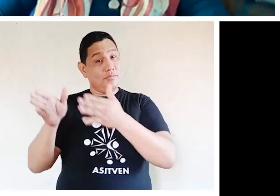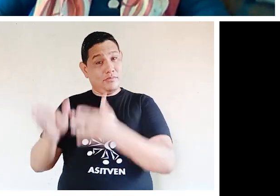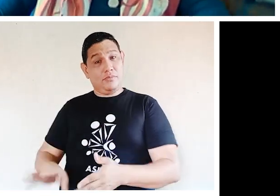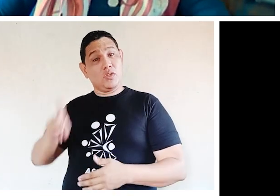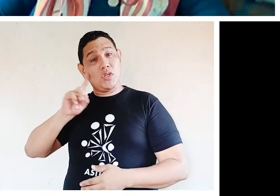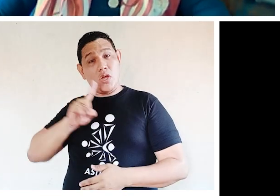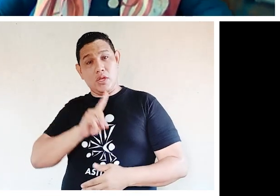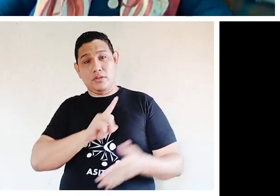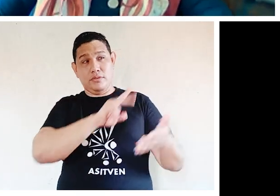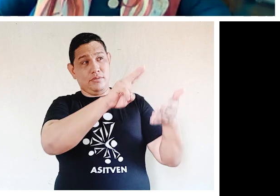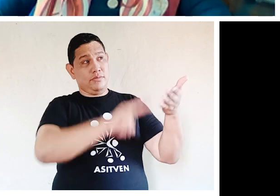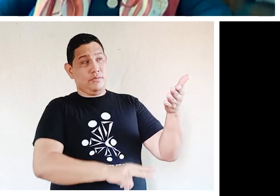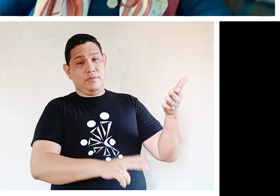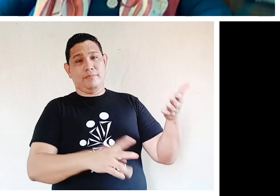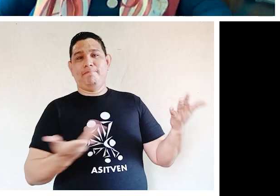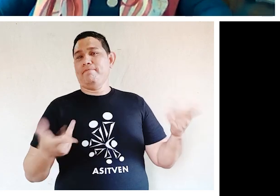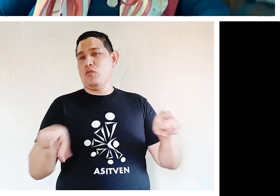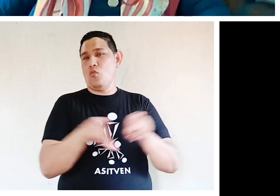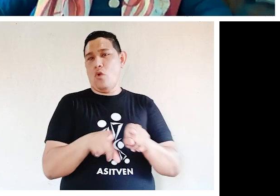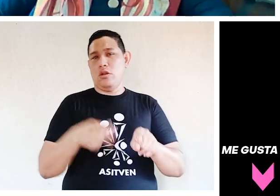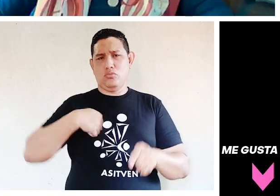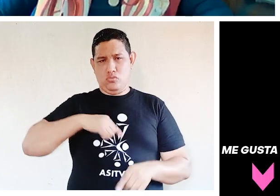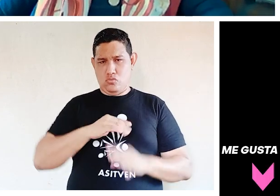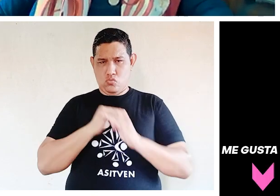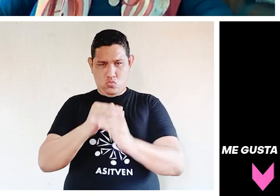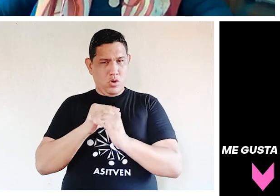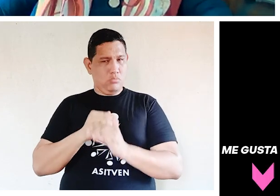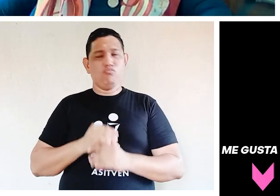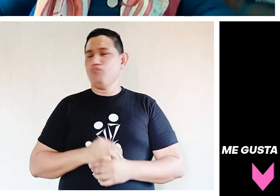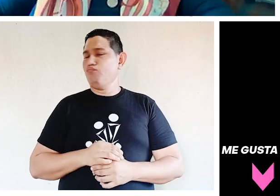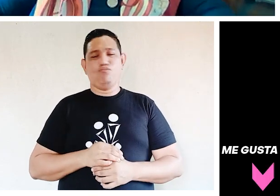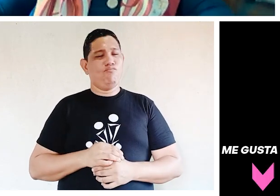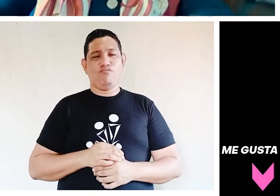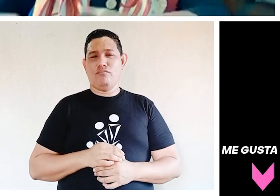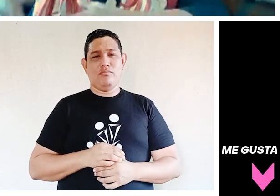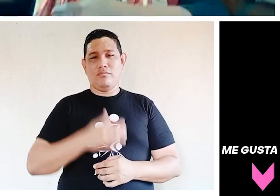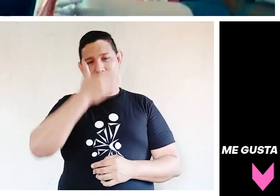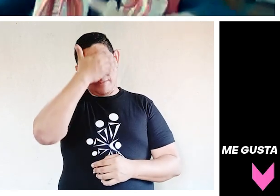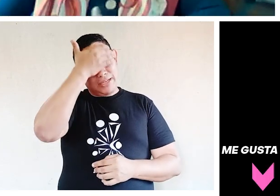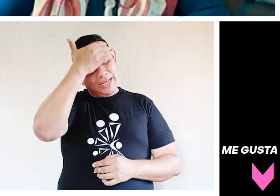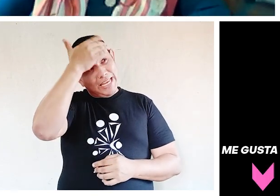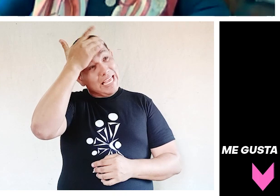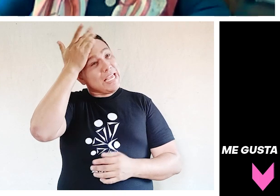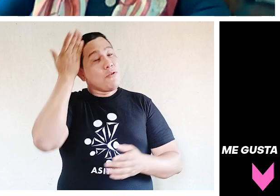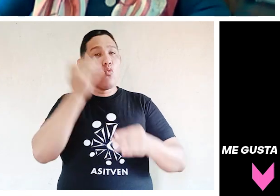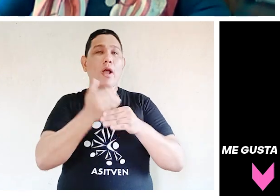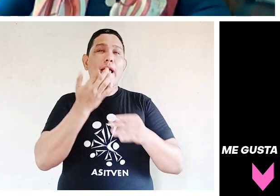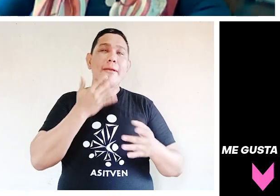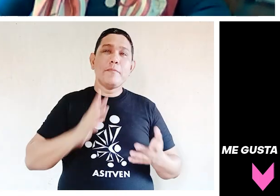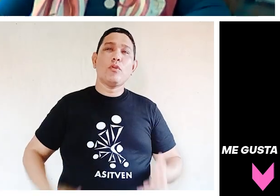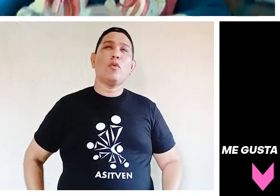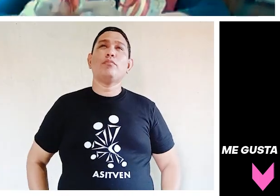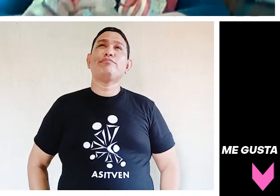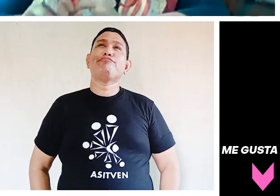sordas no se trata, como para nosotros, de bloques de párrafos. Sí. Sí.